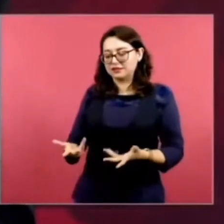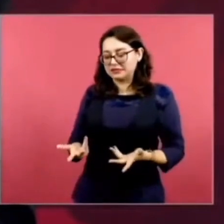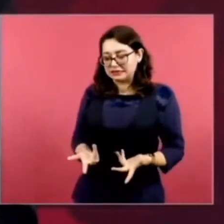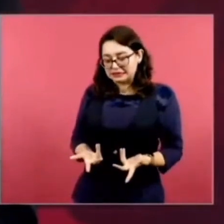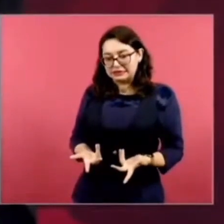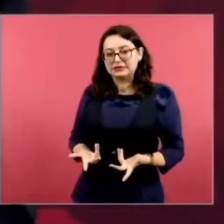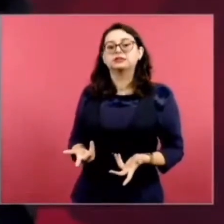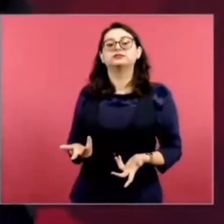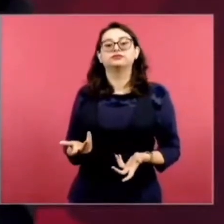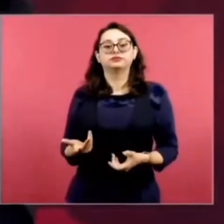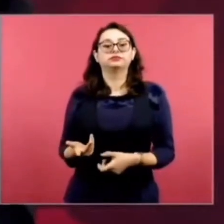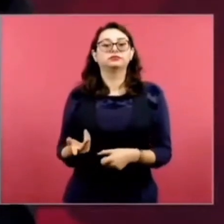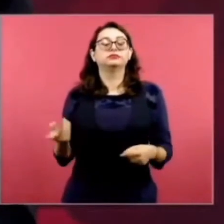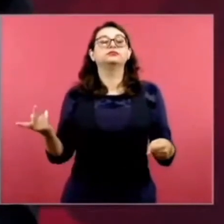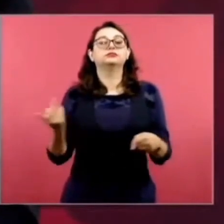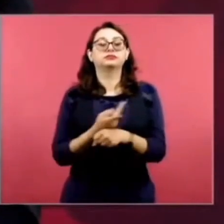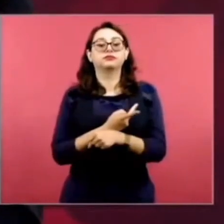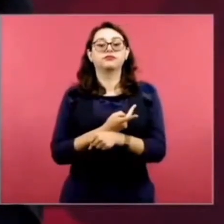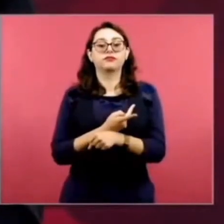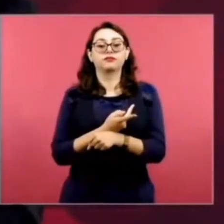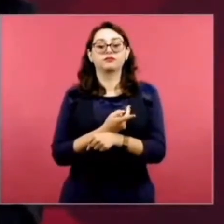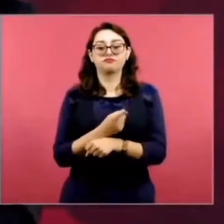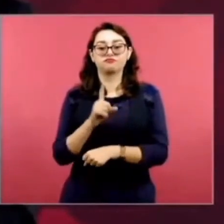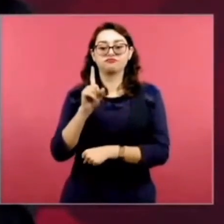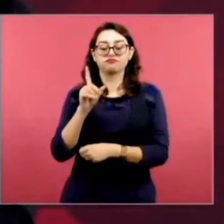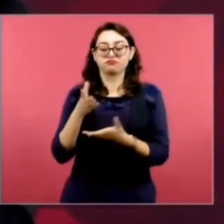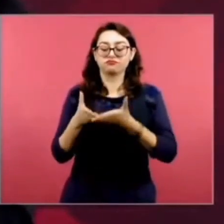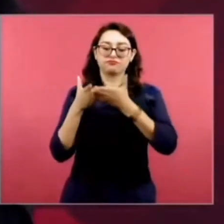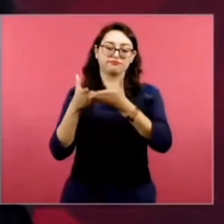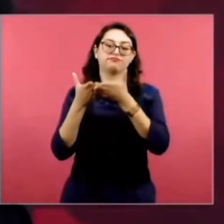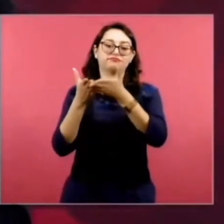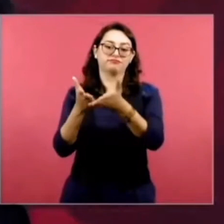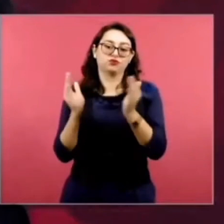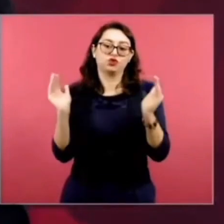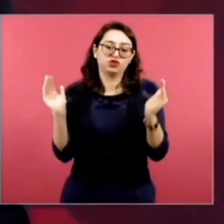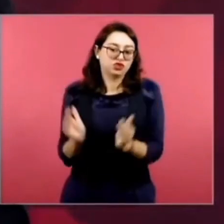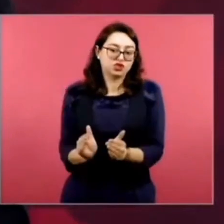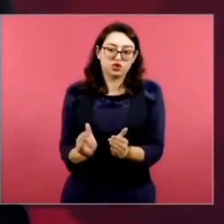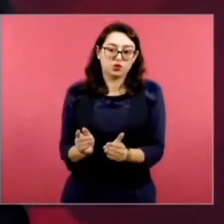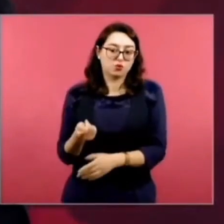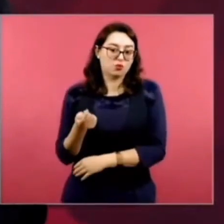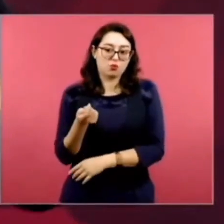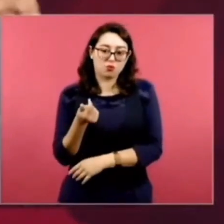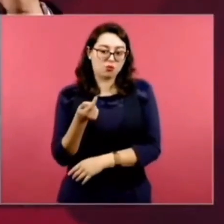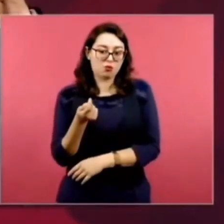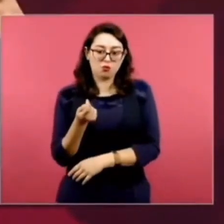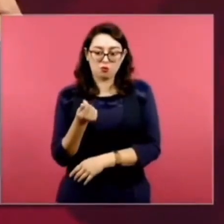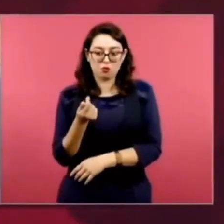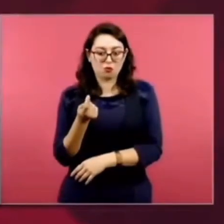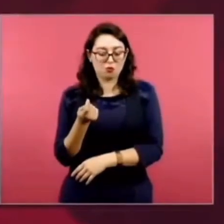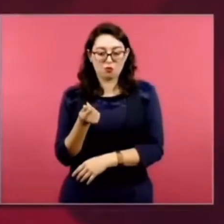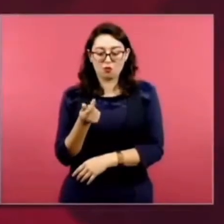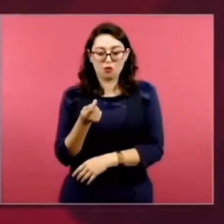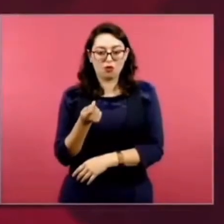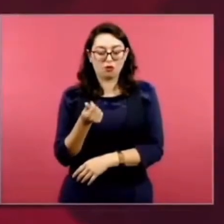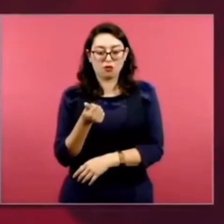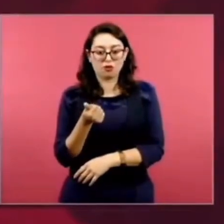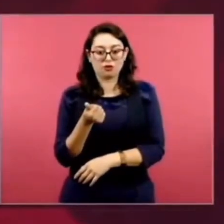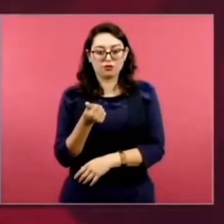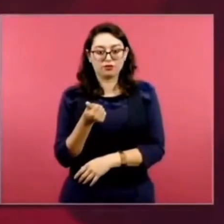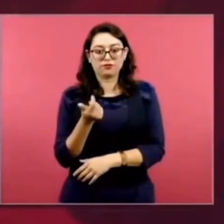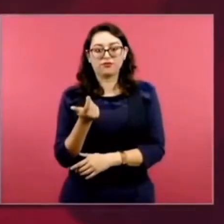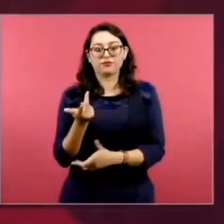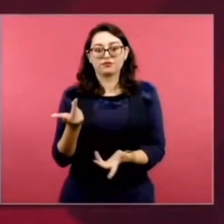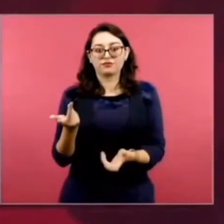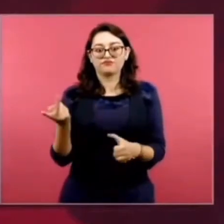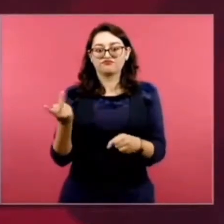número de barcos que pasan por el canal. Y ya se hizo ahí